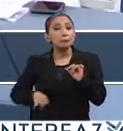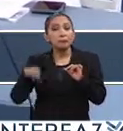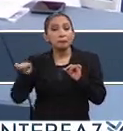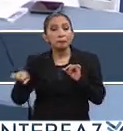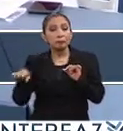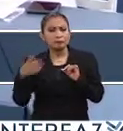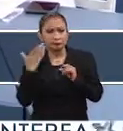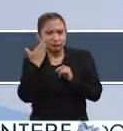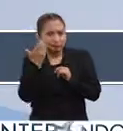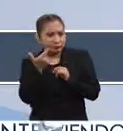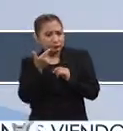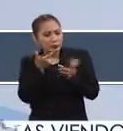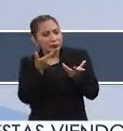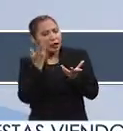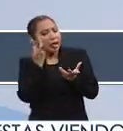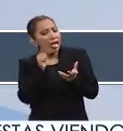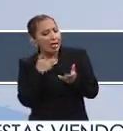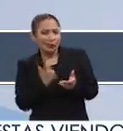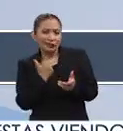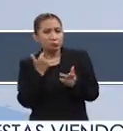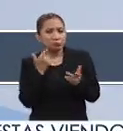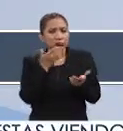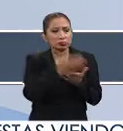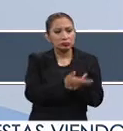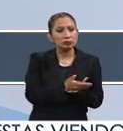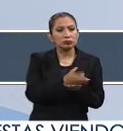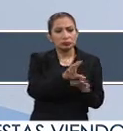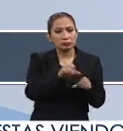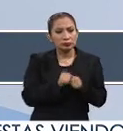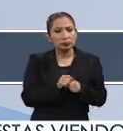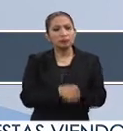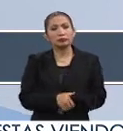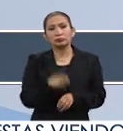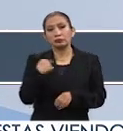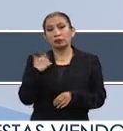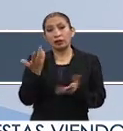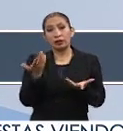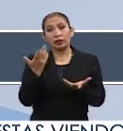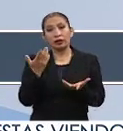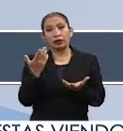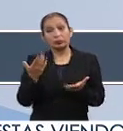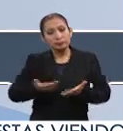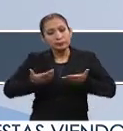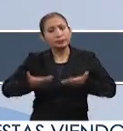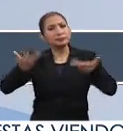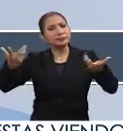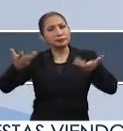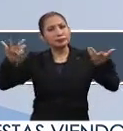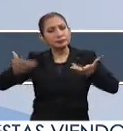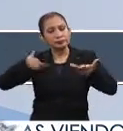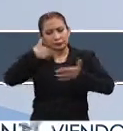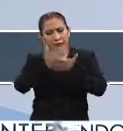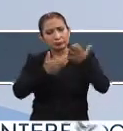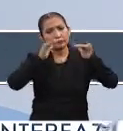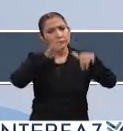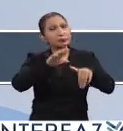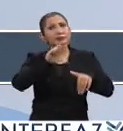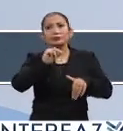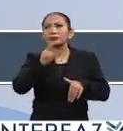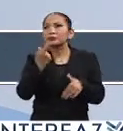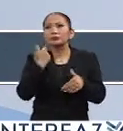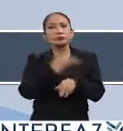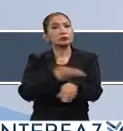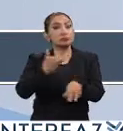aprovecharlos, por adquirirlos, que se animen a realizar el registro, porque no es